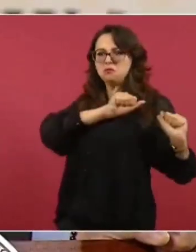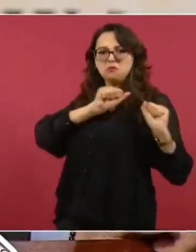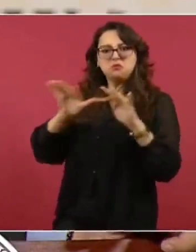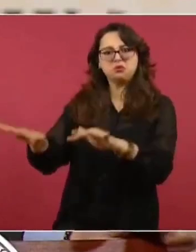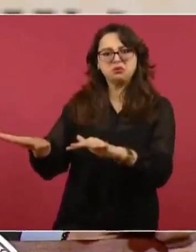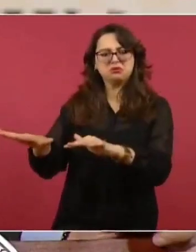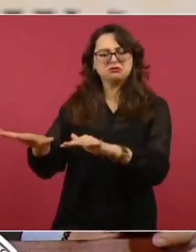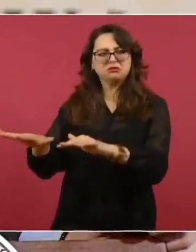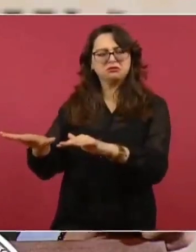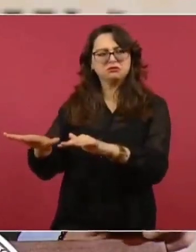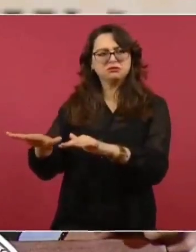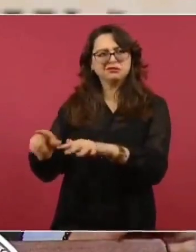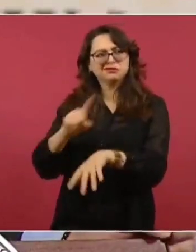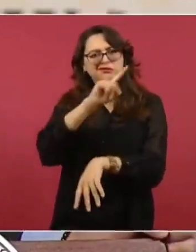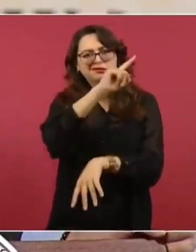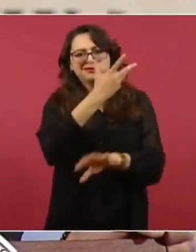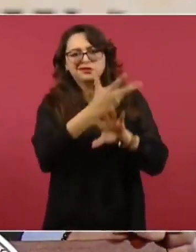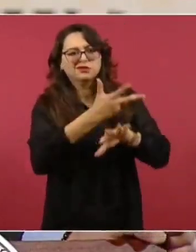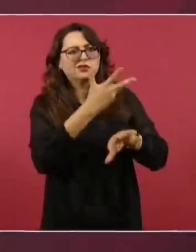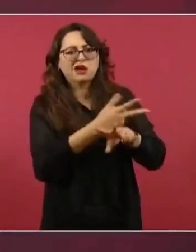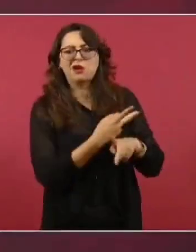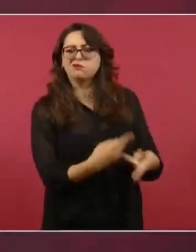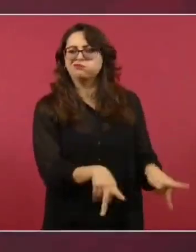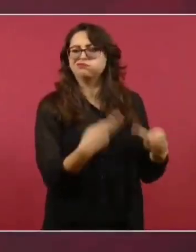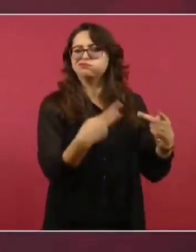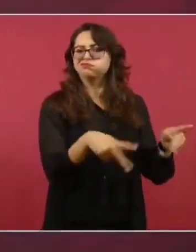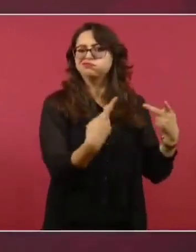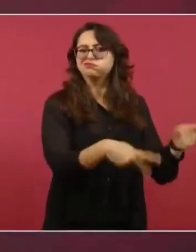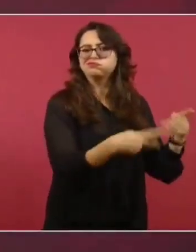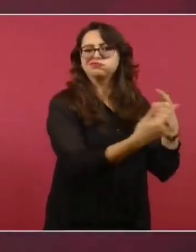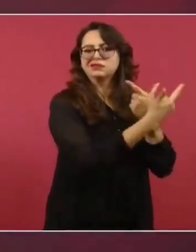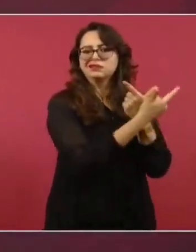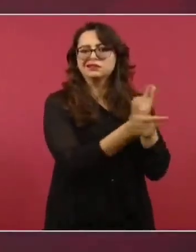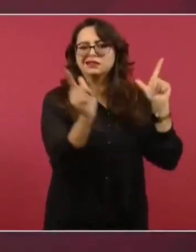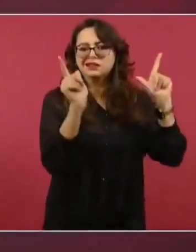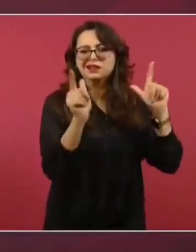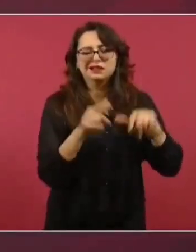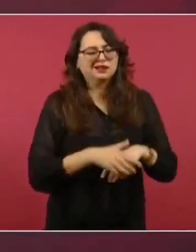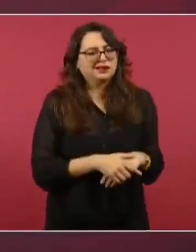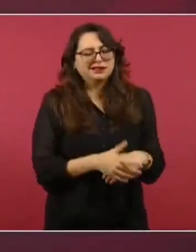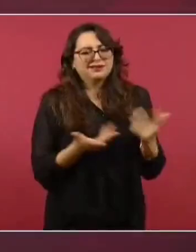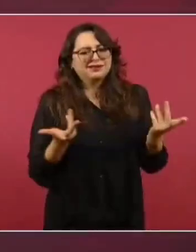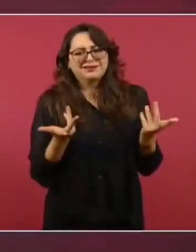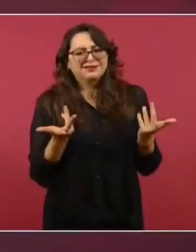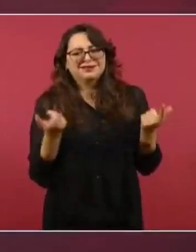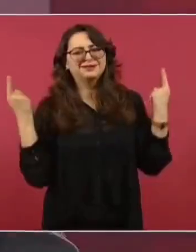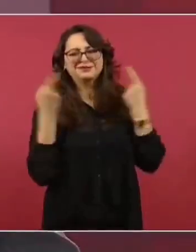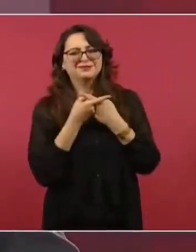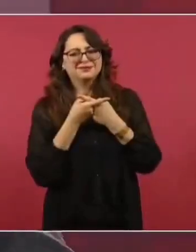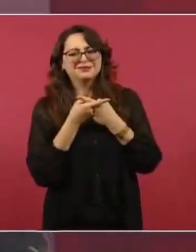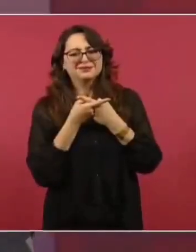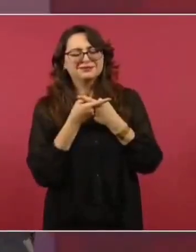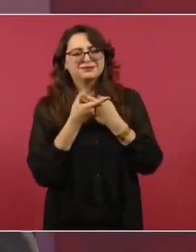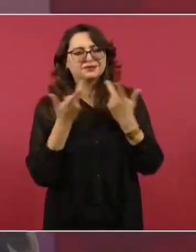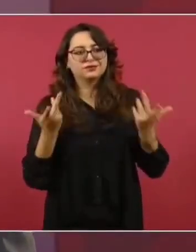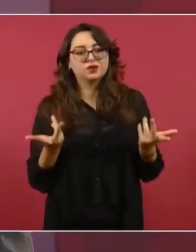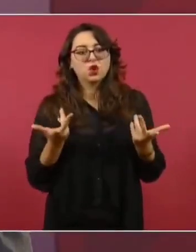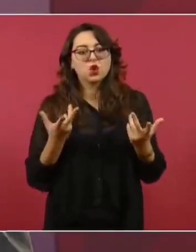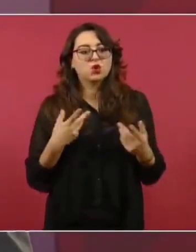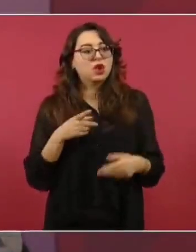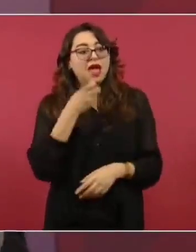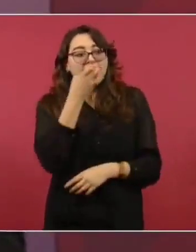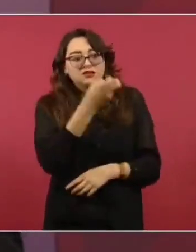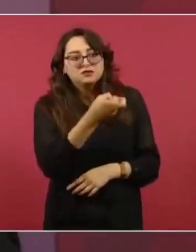Estamos trabajando juntos, porque eso es lo productivo y lo sensato. Esto que ustedes acaban de escuchar es una